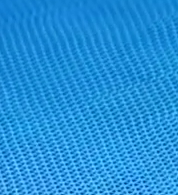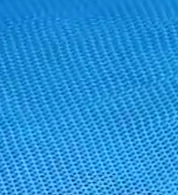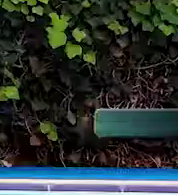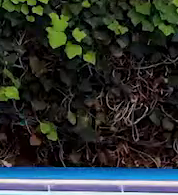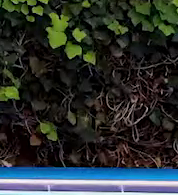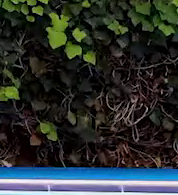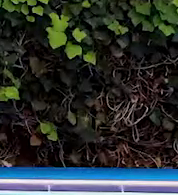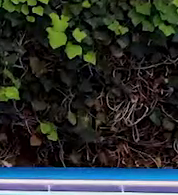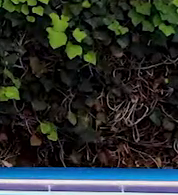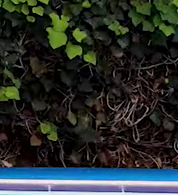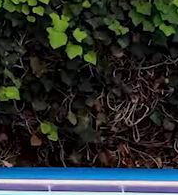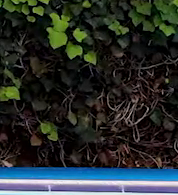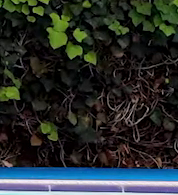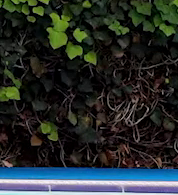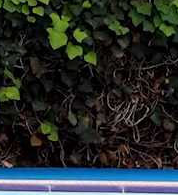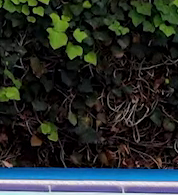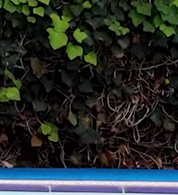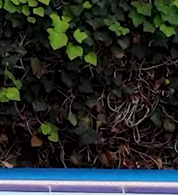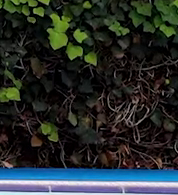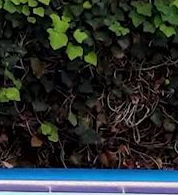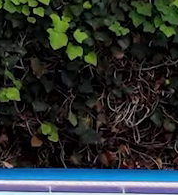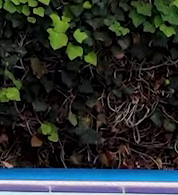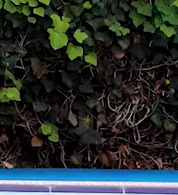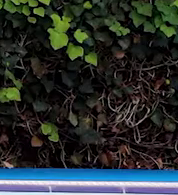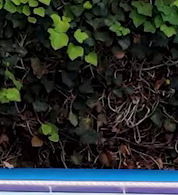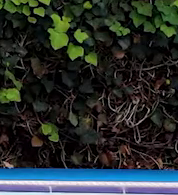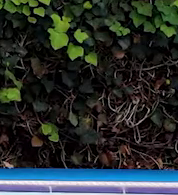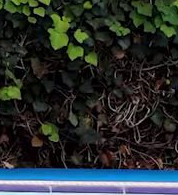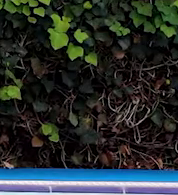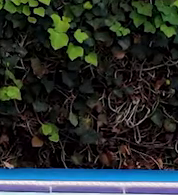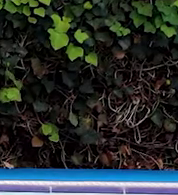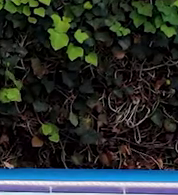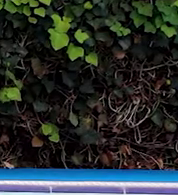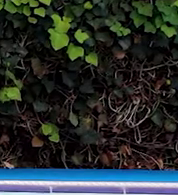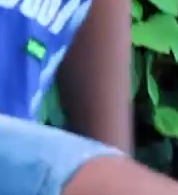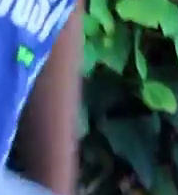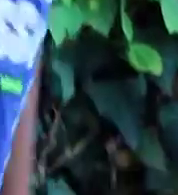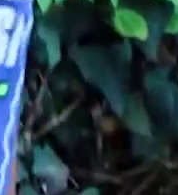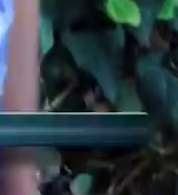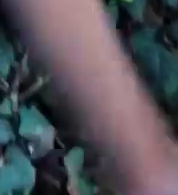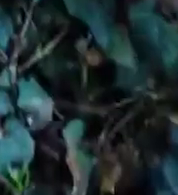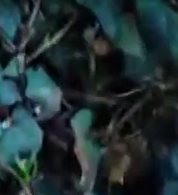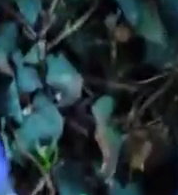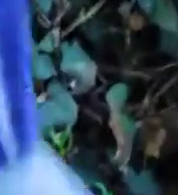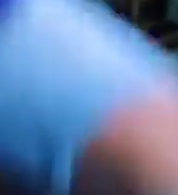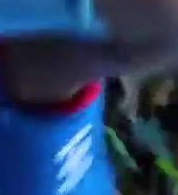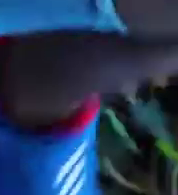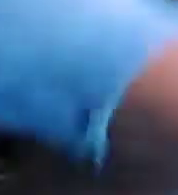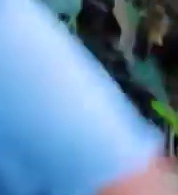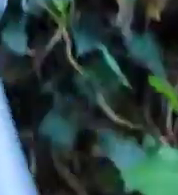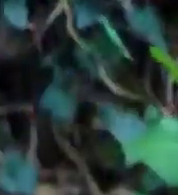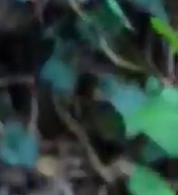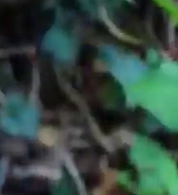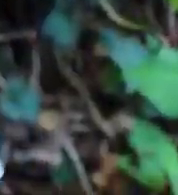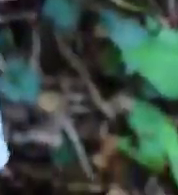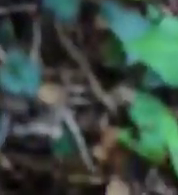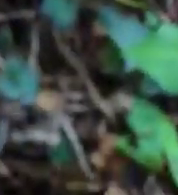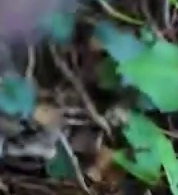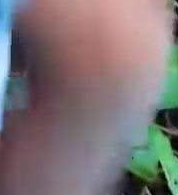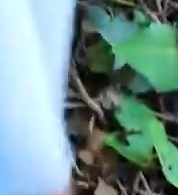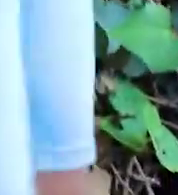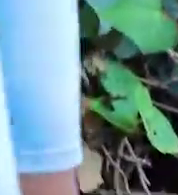Nos ponemos en posición y elevamos rodilla derecha, mano derecha. Muy bien. Izquierda.